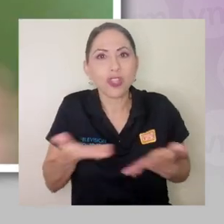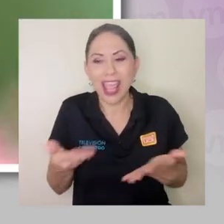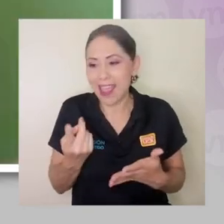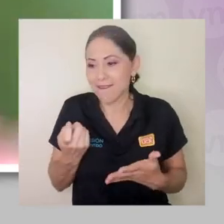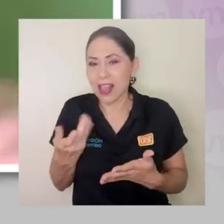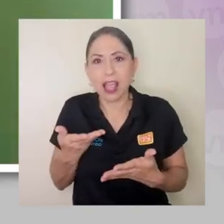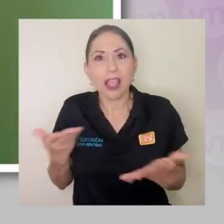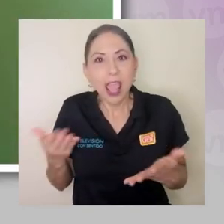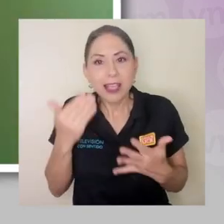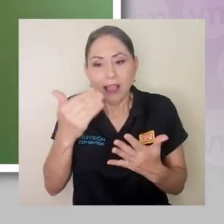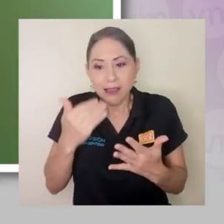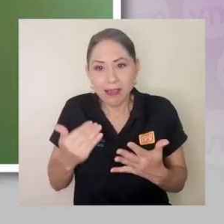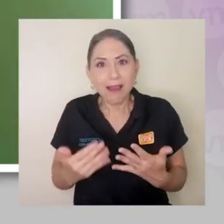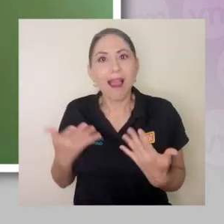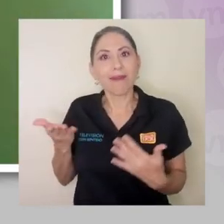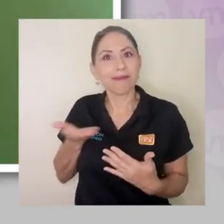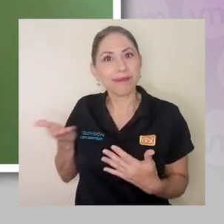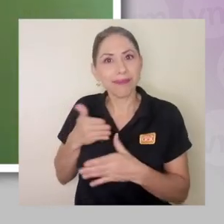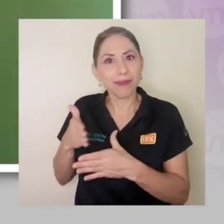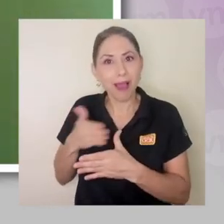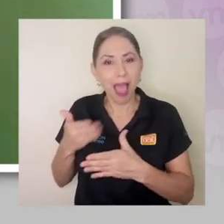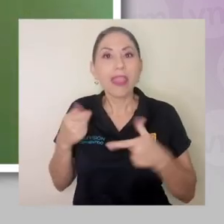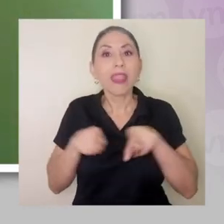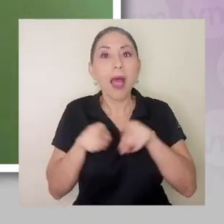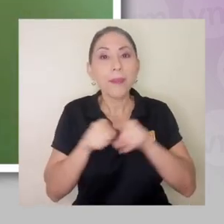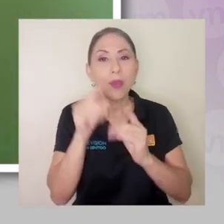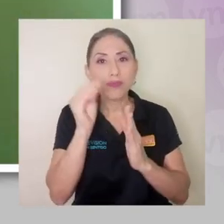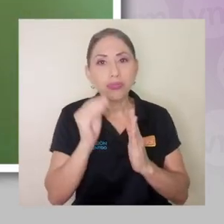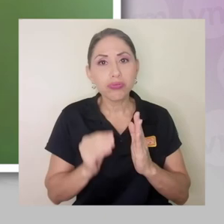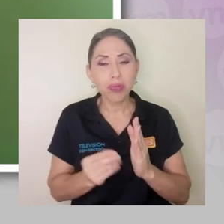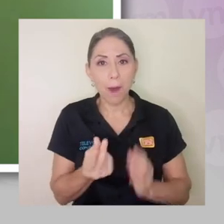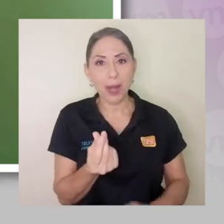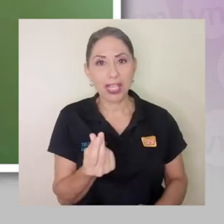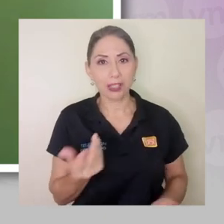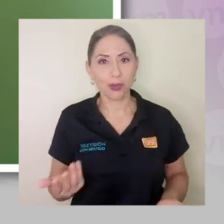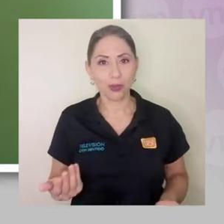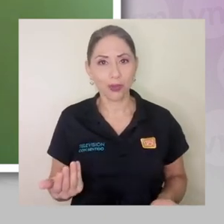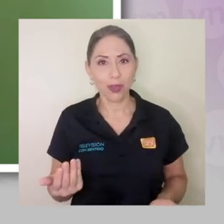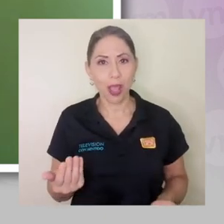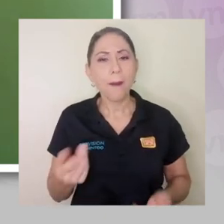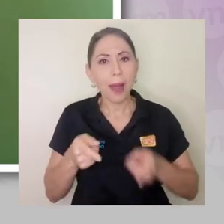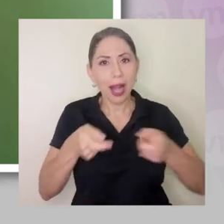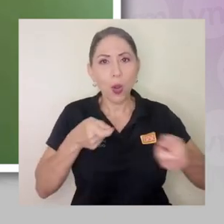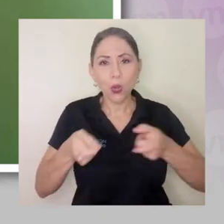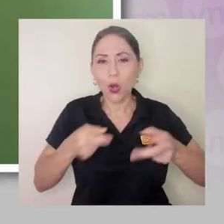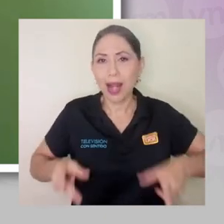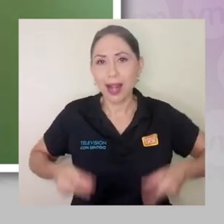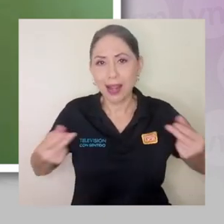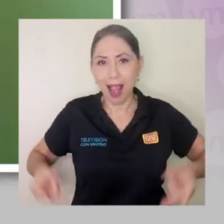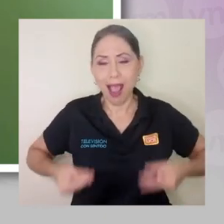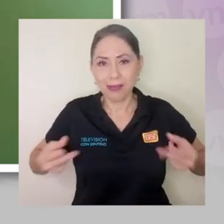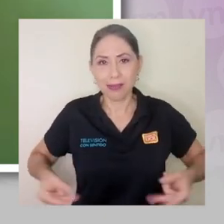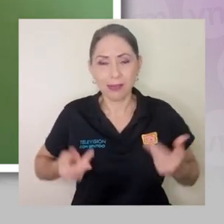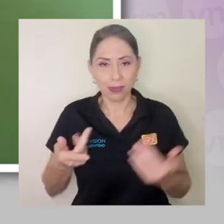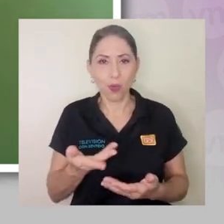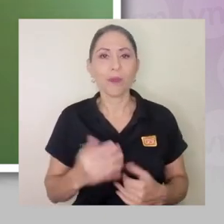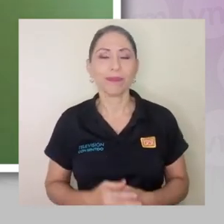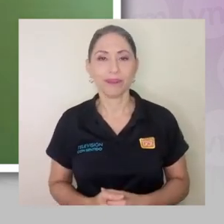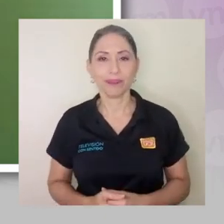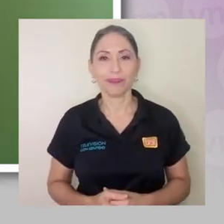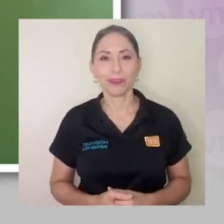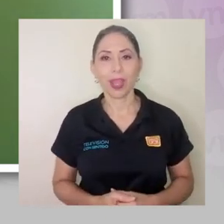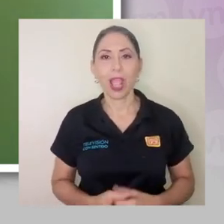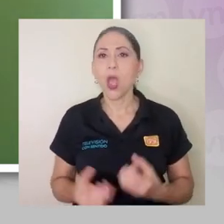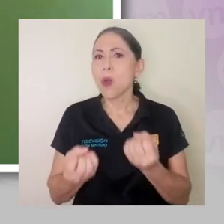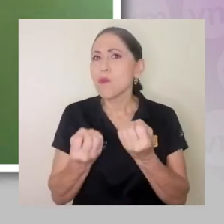compramos, qué nos hace falta, qué no nos hace falta. Incluso llevamos un registro de precios, ¿verdad? Para ir controlando un poco el gasto que se hace